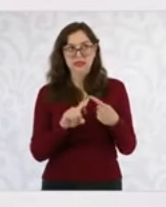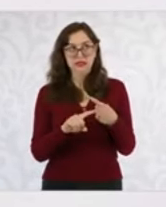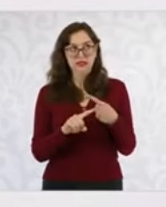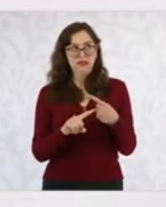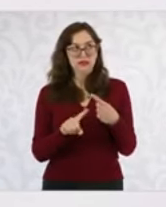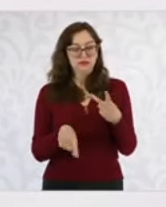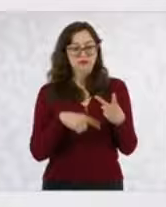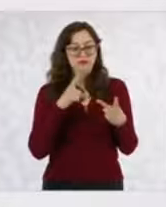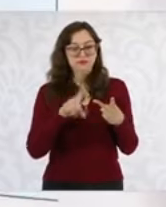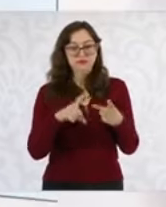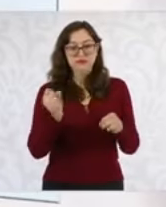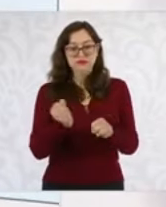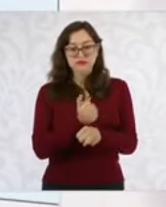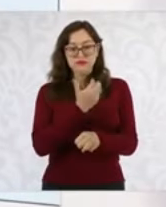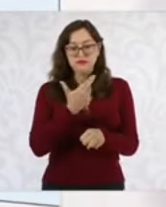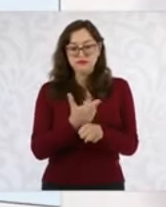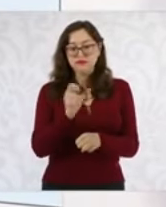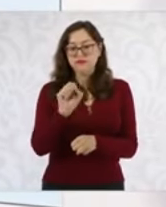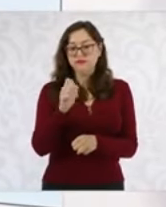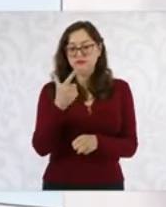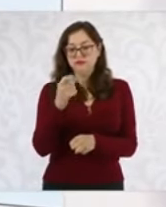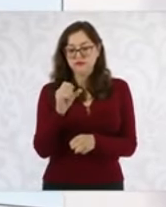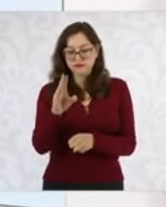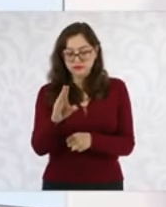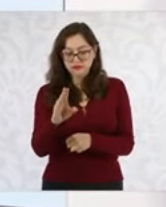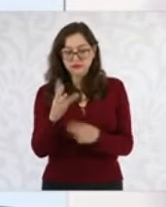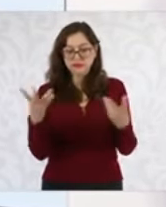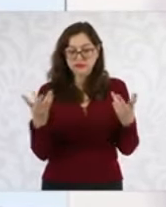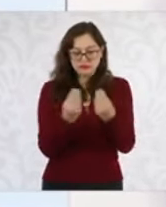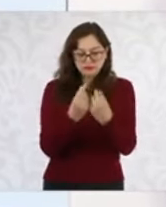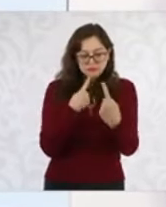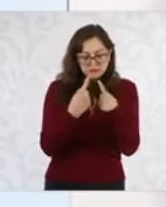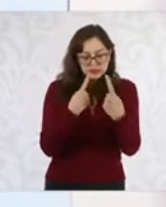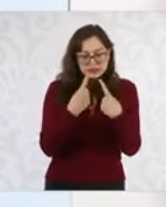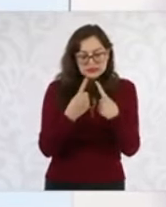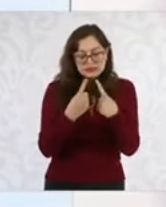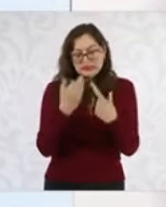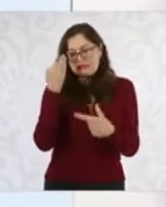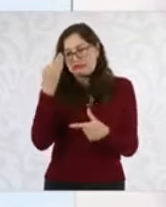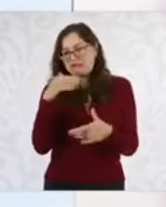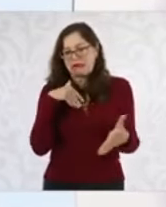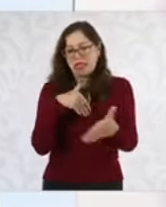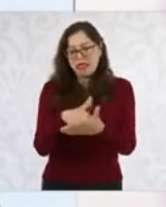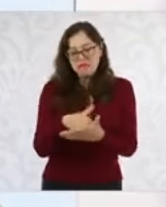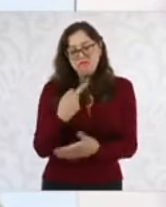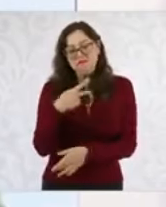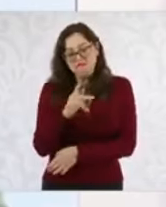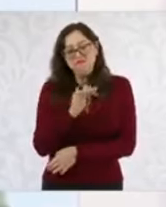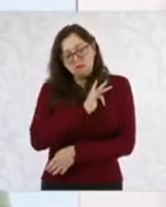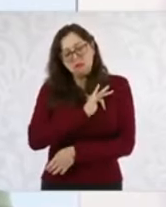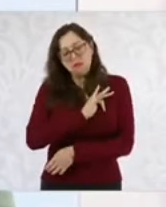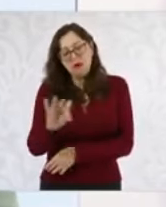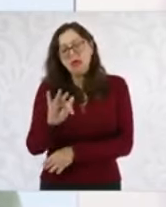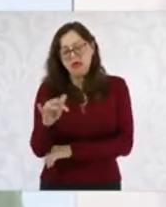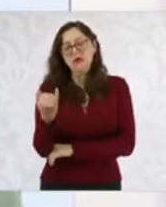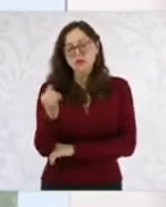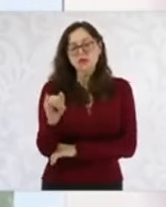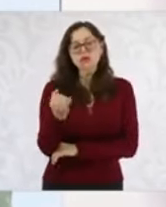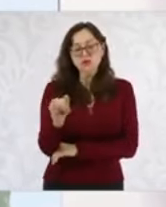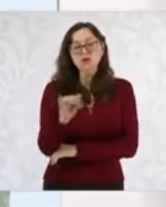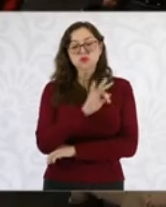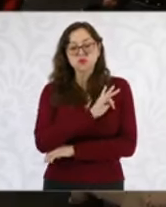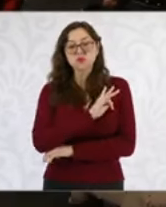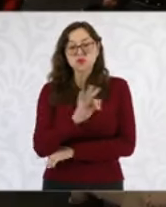Gobernación y plantearon que tienen los tiempos cortos, pero que es factible desarrollar la votación.